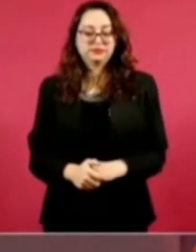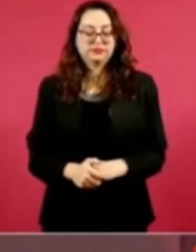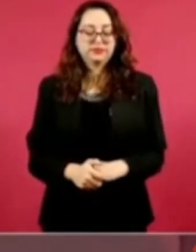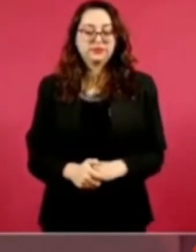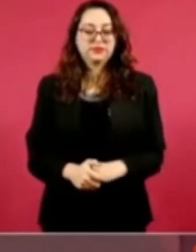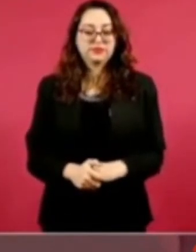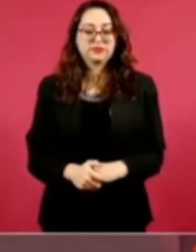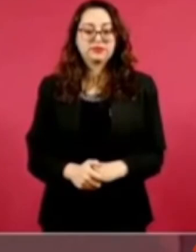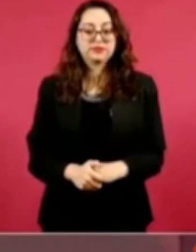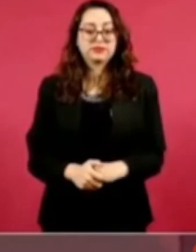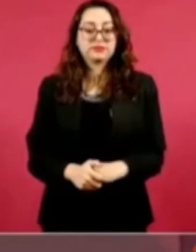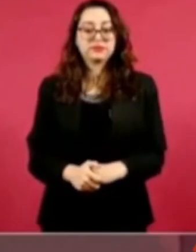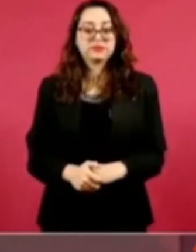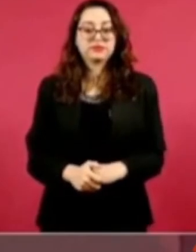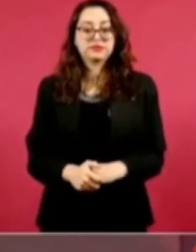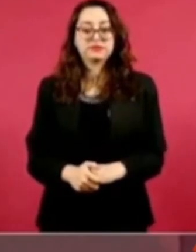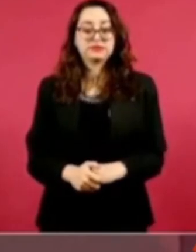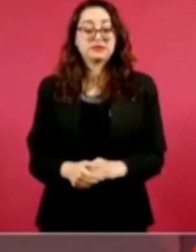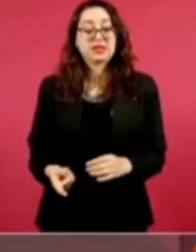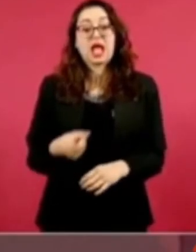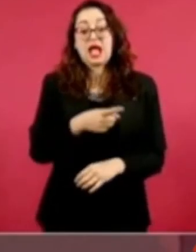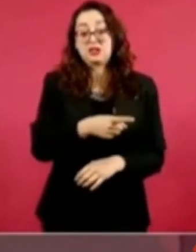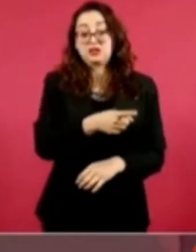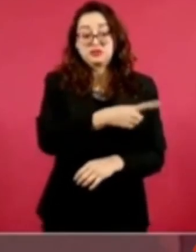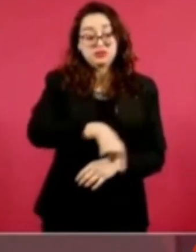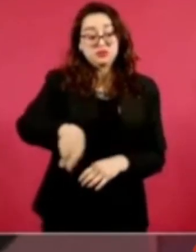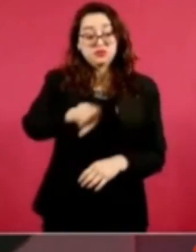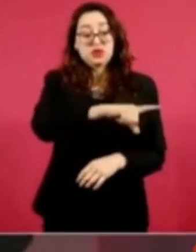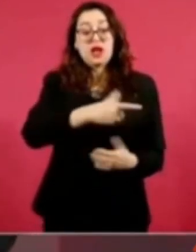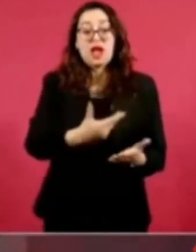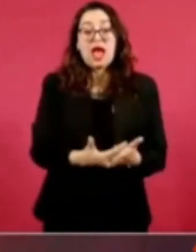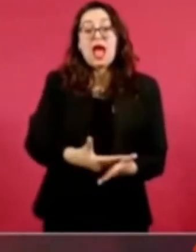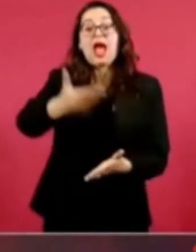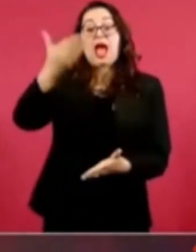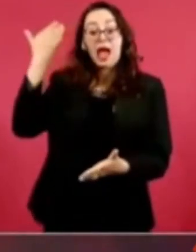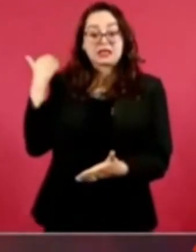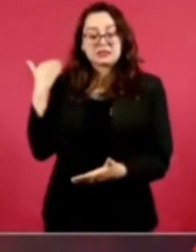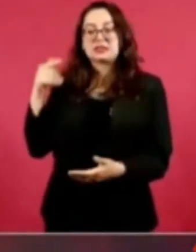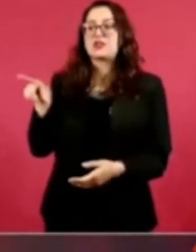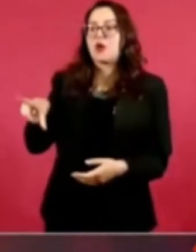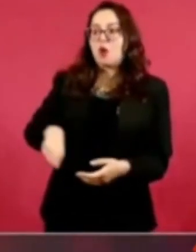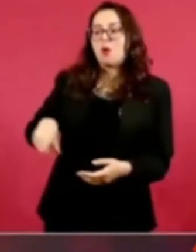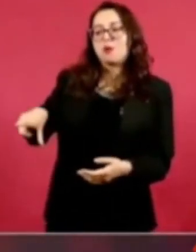Se volvieron, de la noche a la mañana, críticos